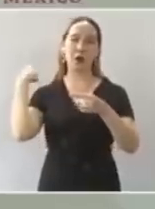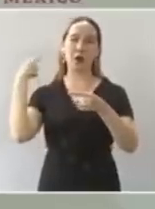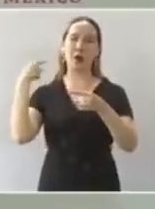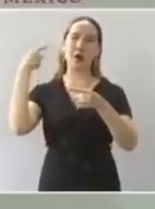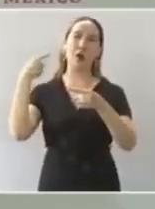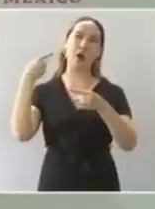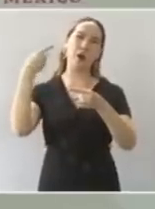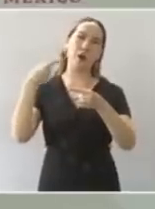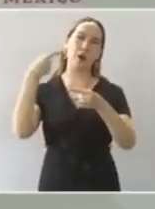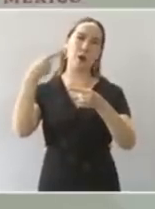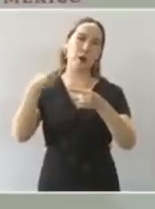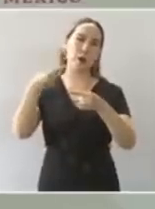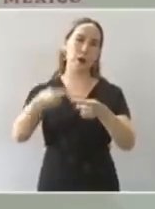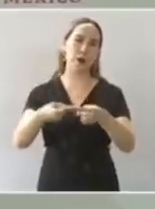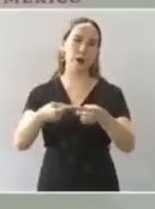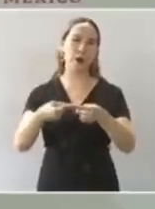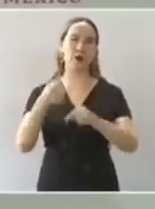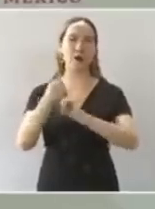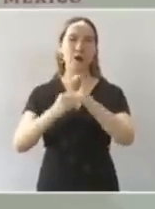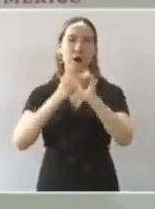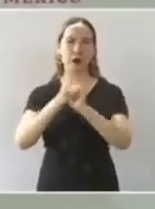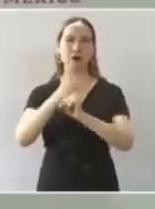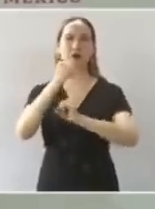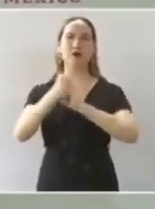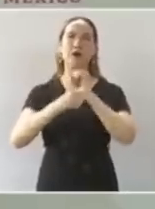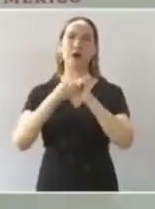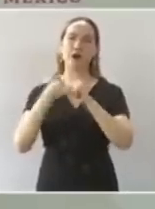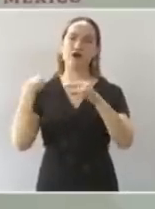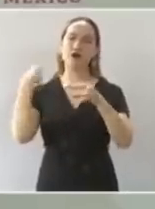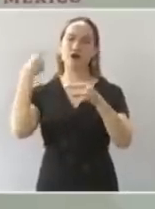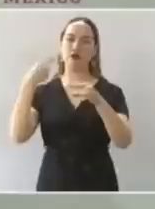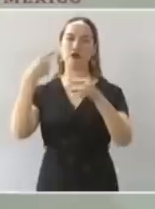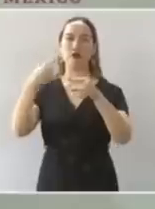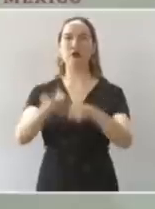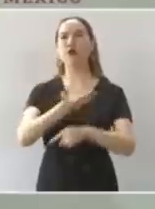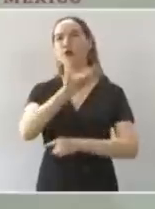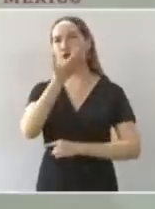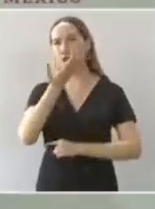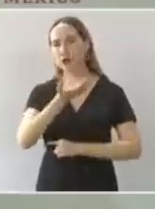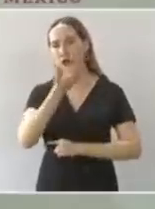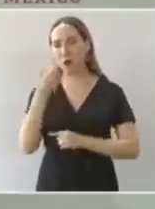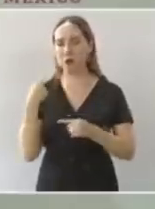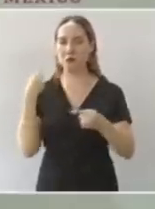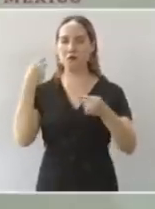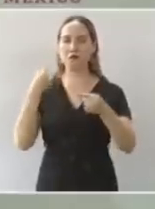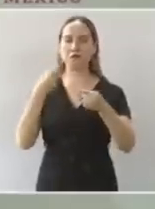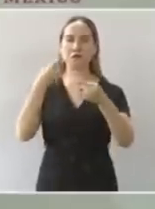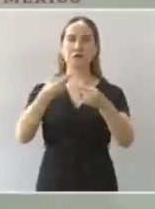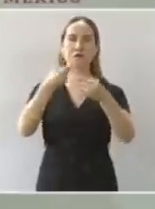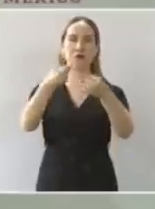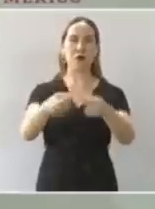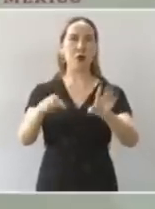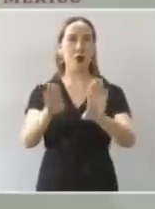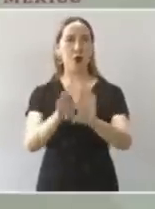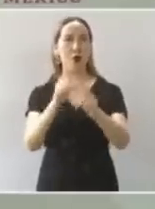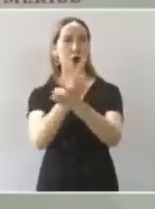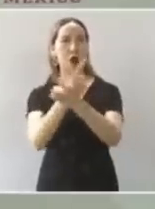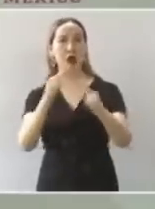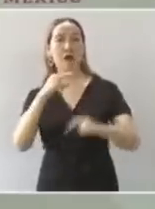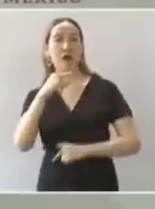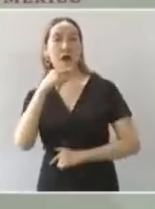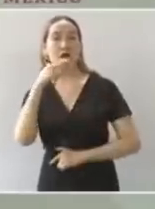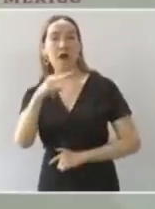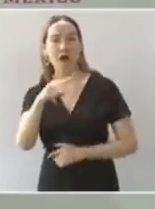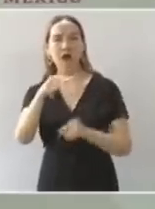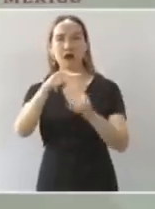hace más de un siglo, que no había democracia. Entonces,